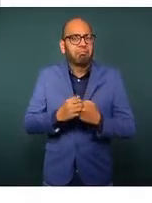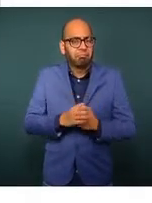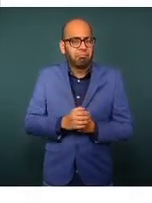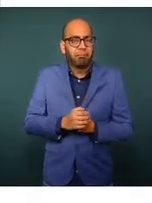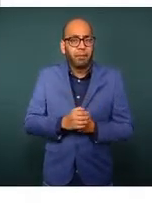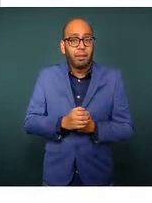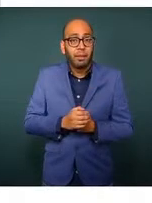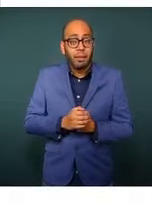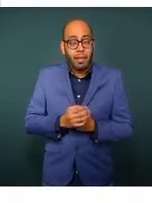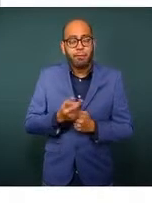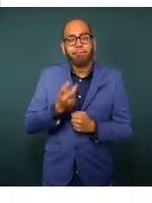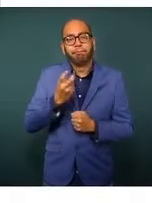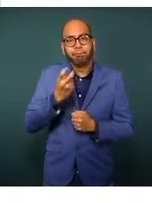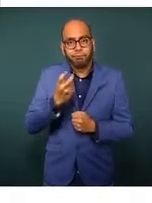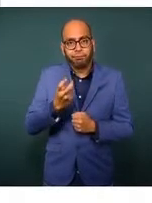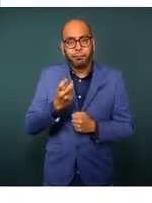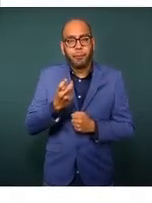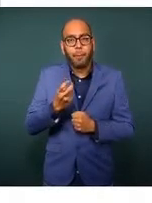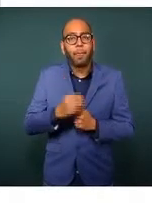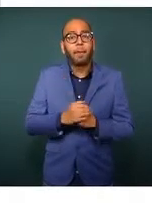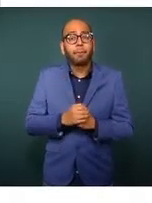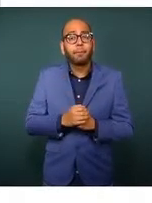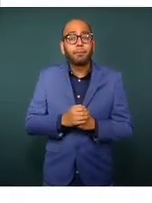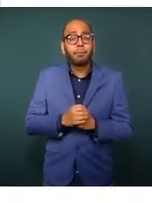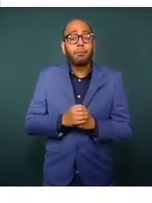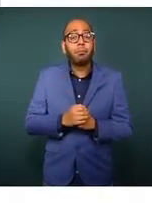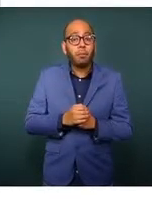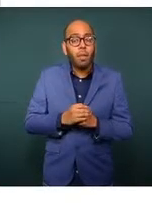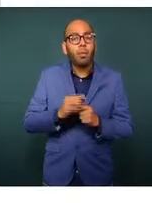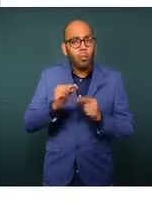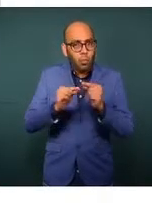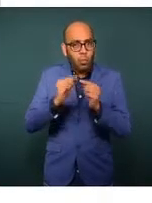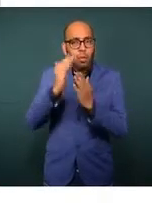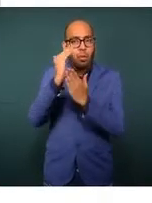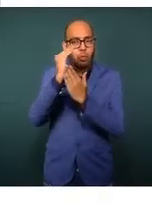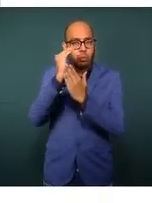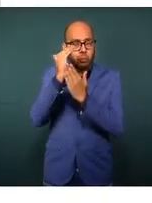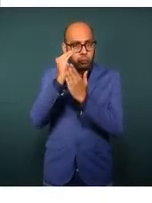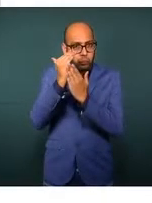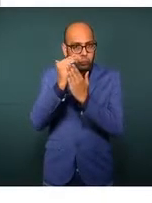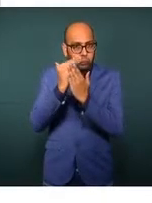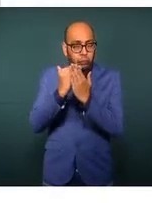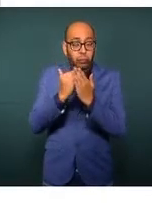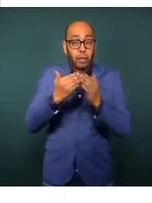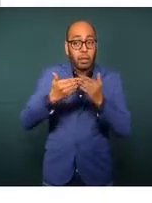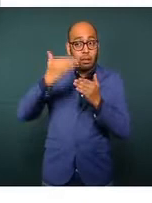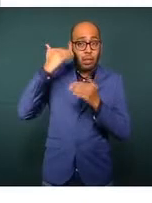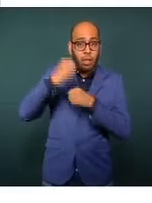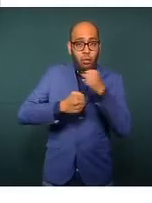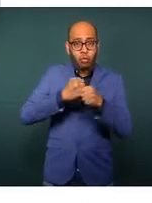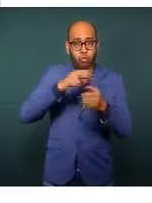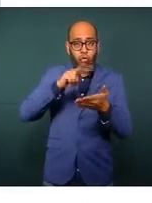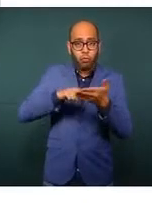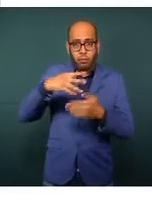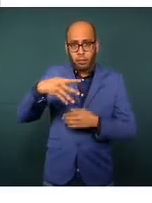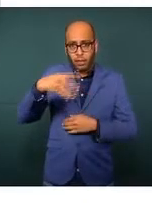en una caída muy significativa. En el 2014 traíamos